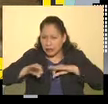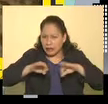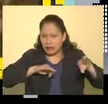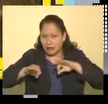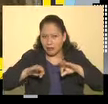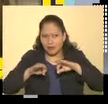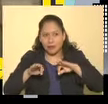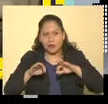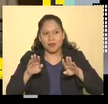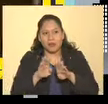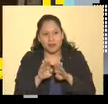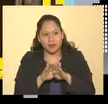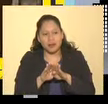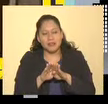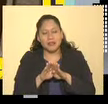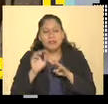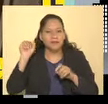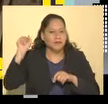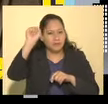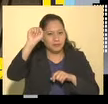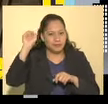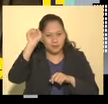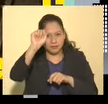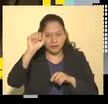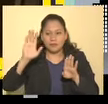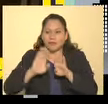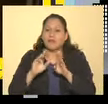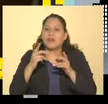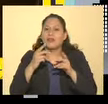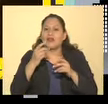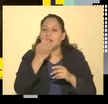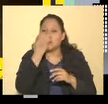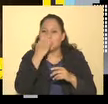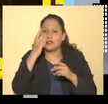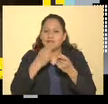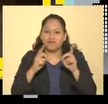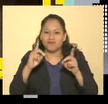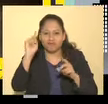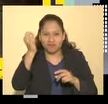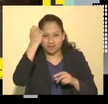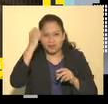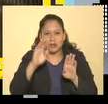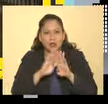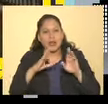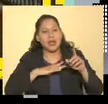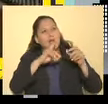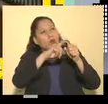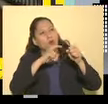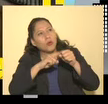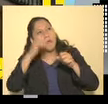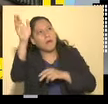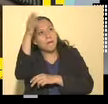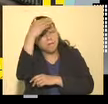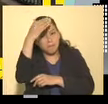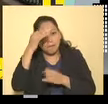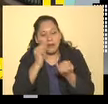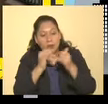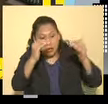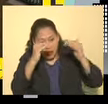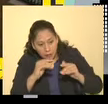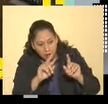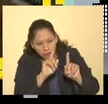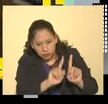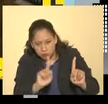en movimiento por el desarrollo tecnológico. Parte de los colores de la bandera. Y abajo, los